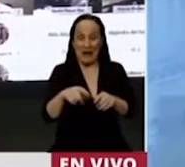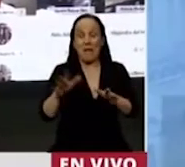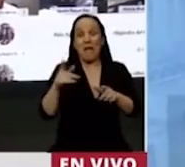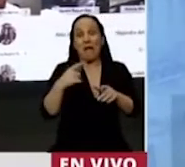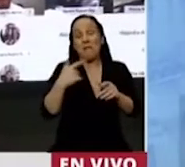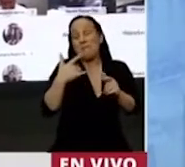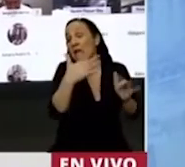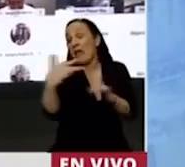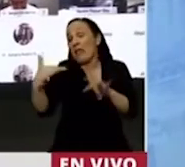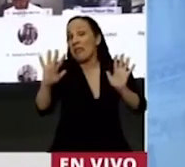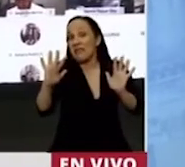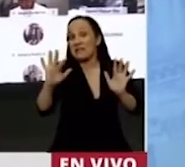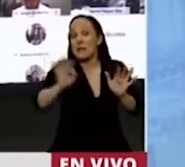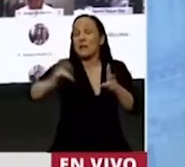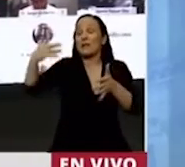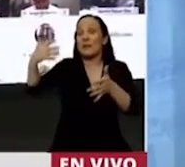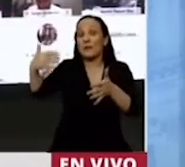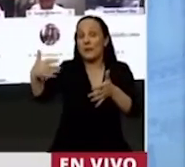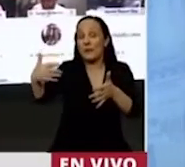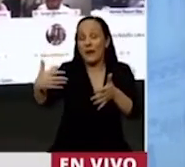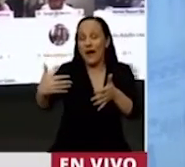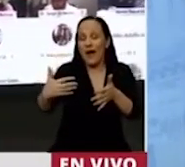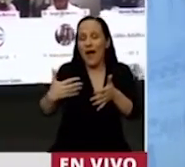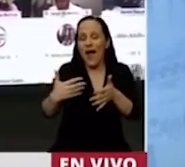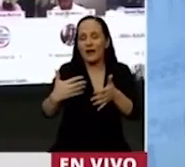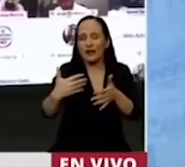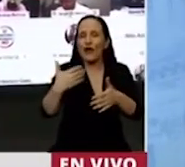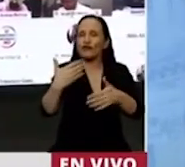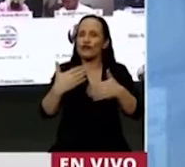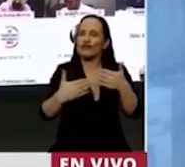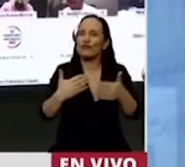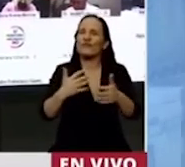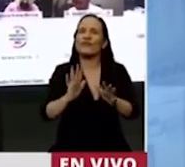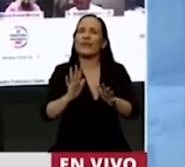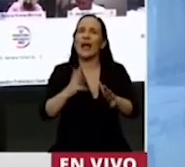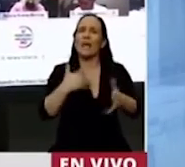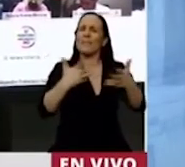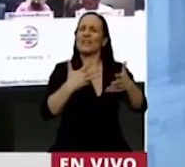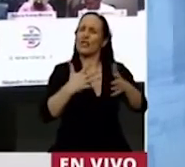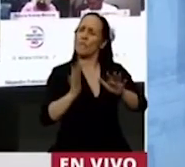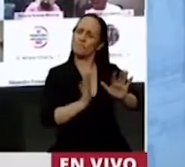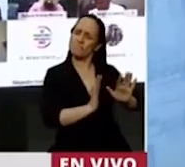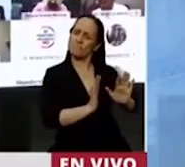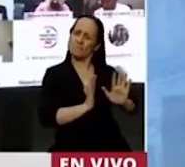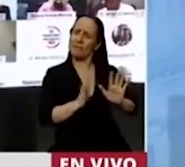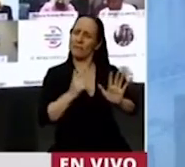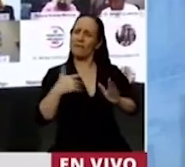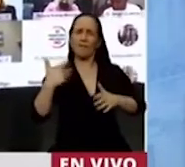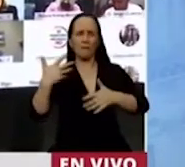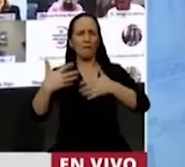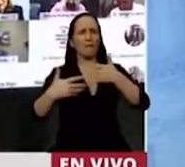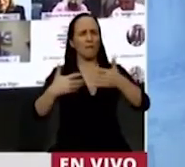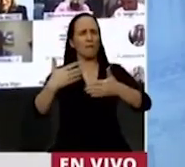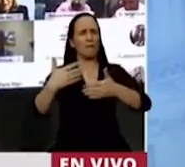de una forma más madura, sin tapado de pasiones, uno va adquiriendo